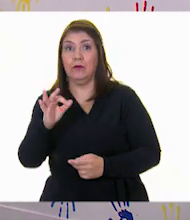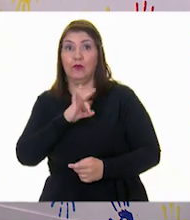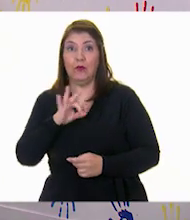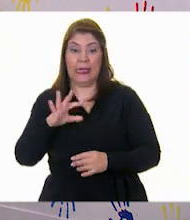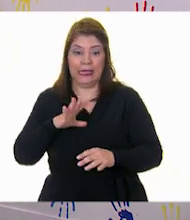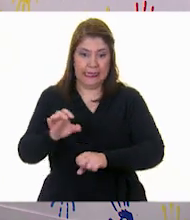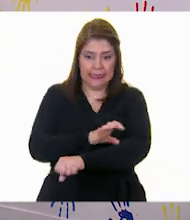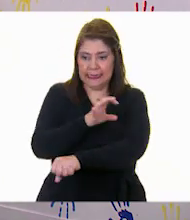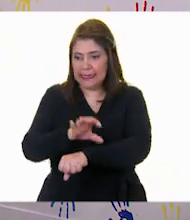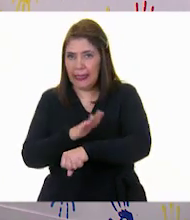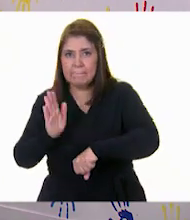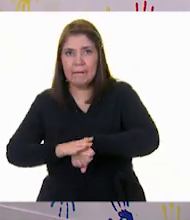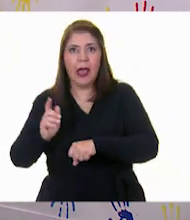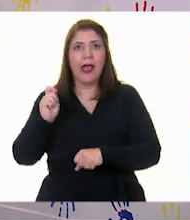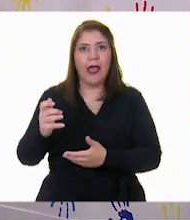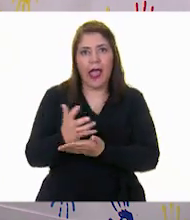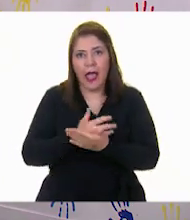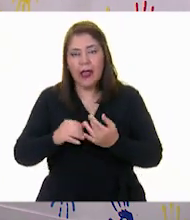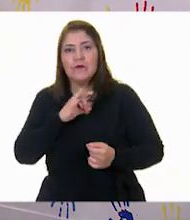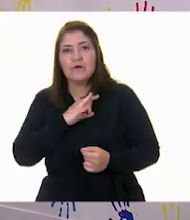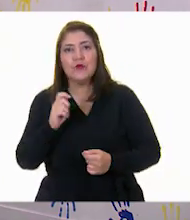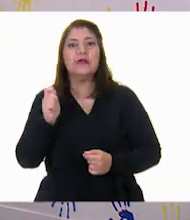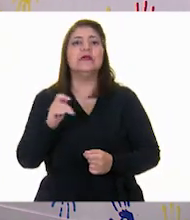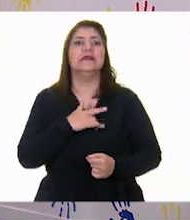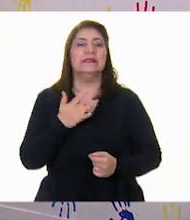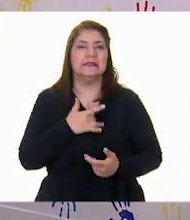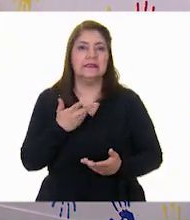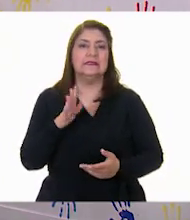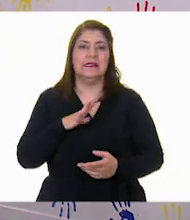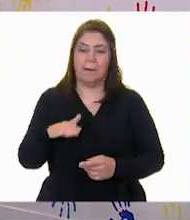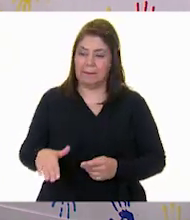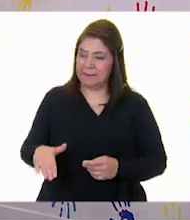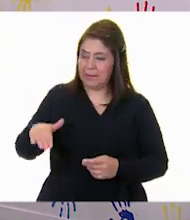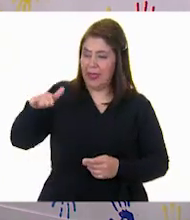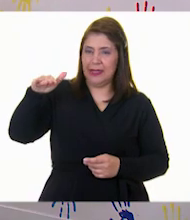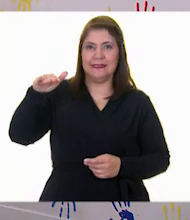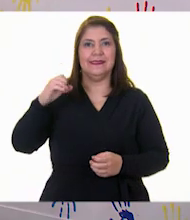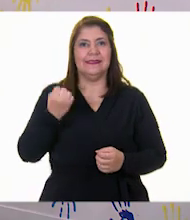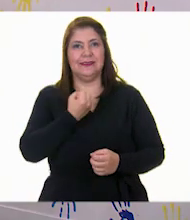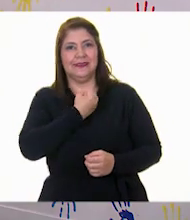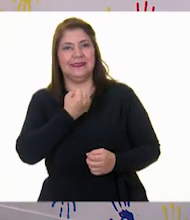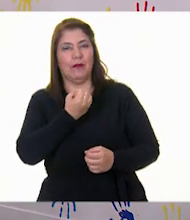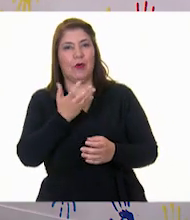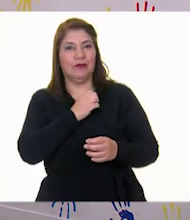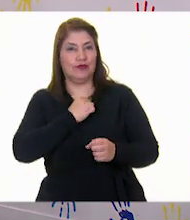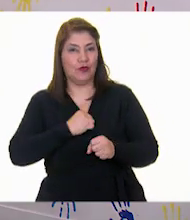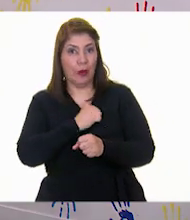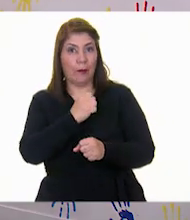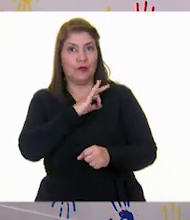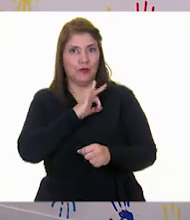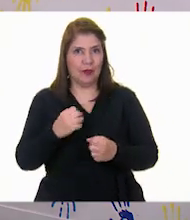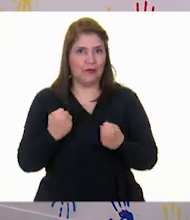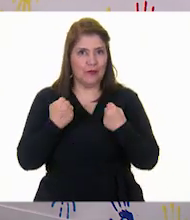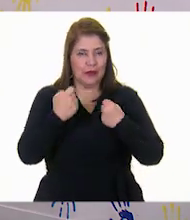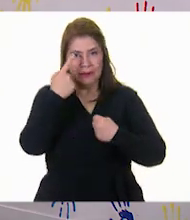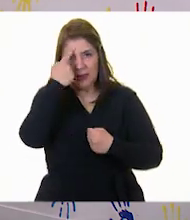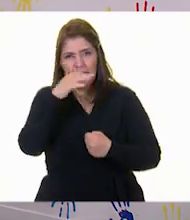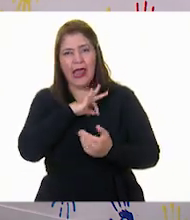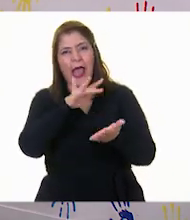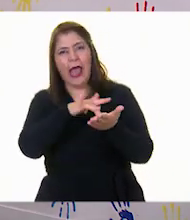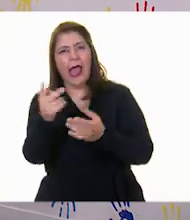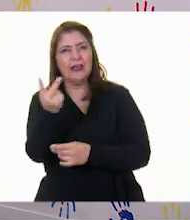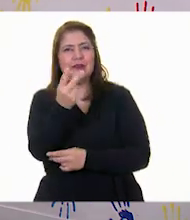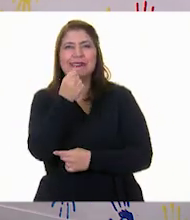jugando, alimentan sus superpoderes del crecimiento. Muchas gracias a Marina y a Mateo por sus